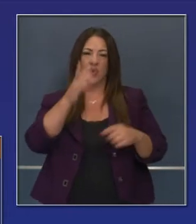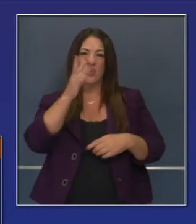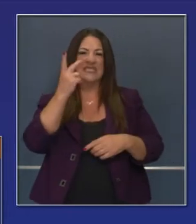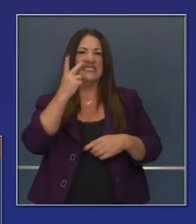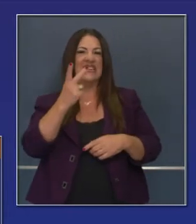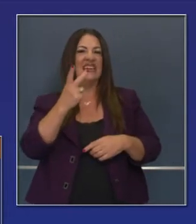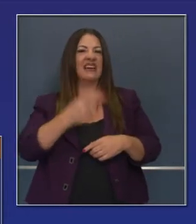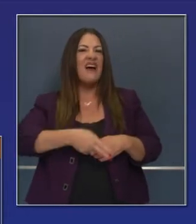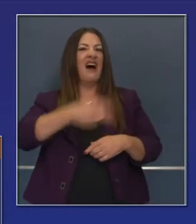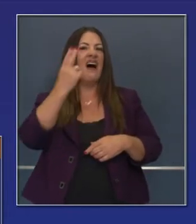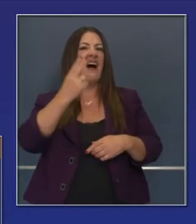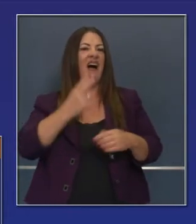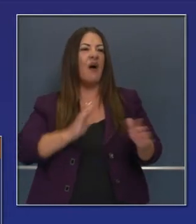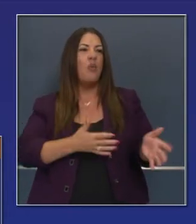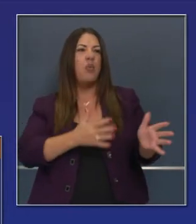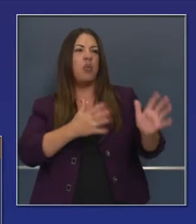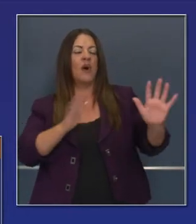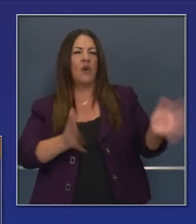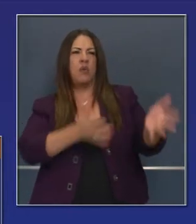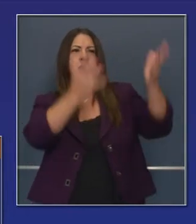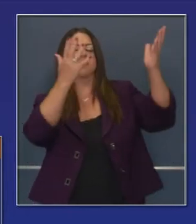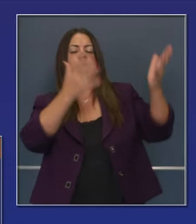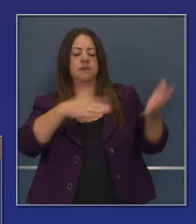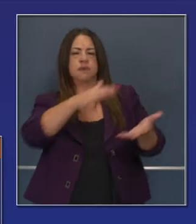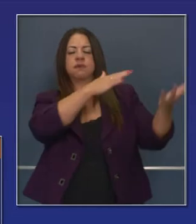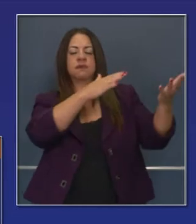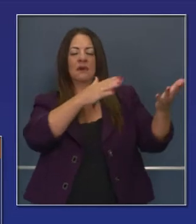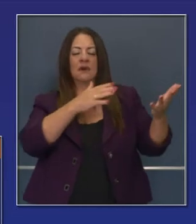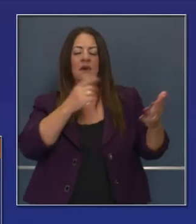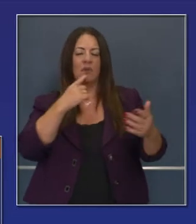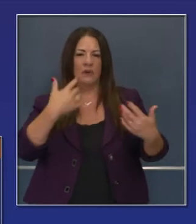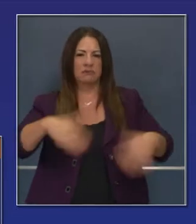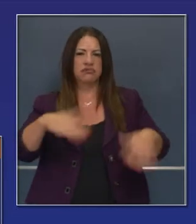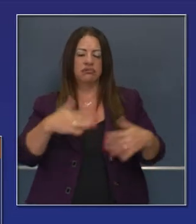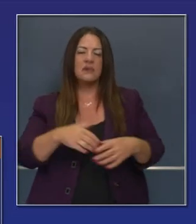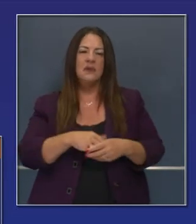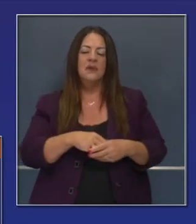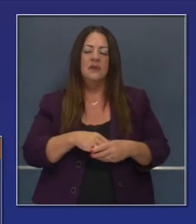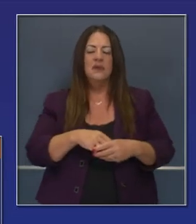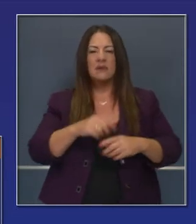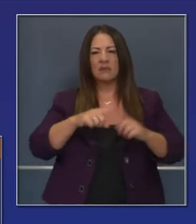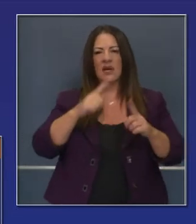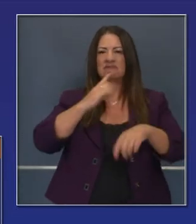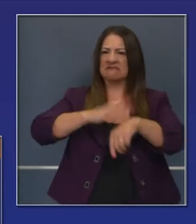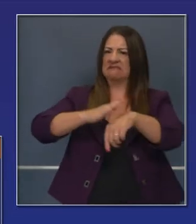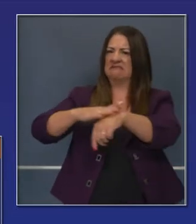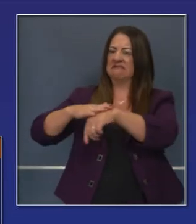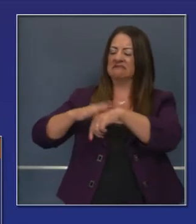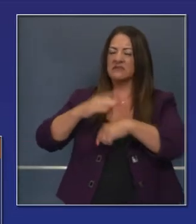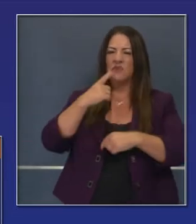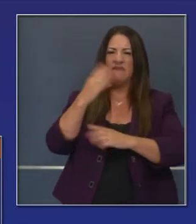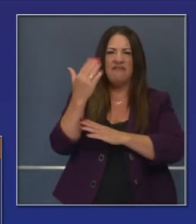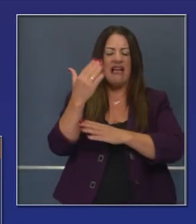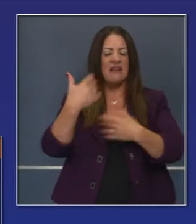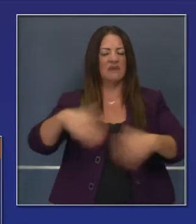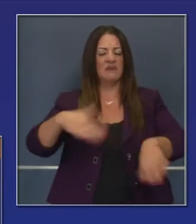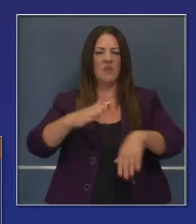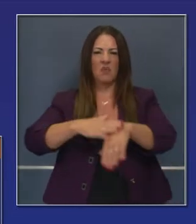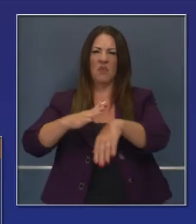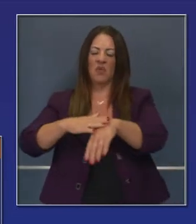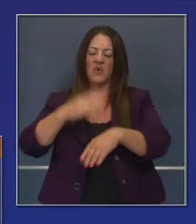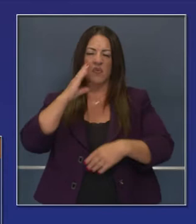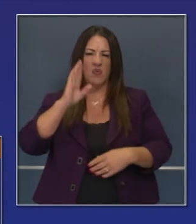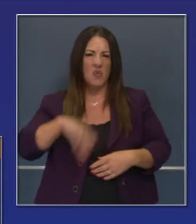que se aparecerán más tarde esta noche. Y esperamos que queden ya en el pasado. Así que hoy